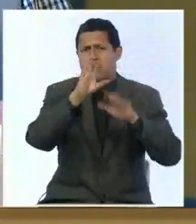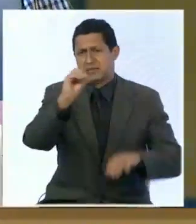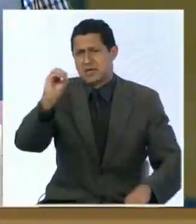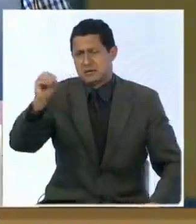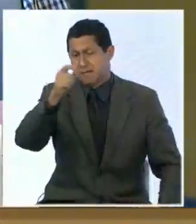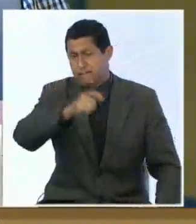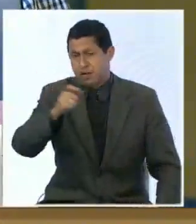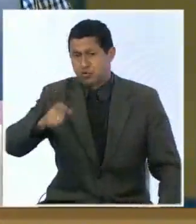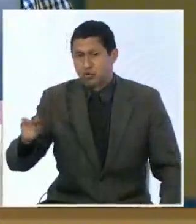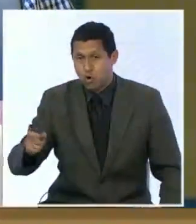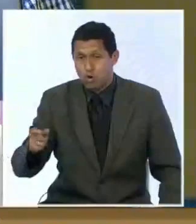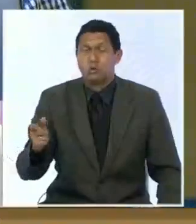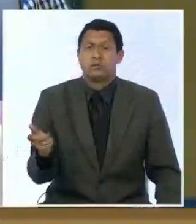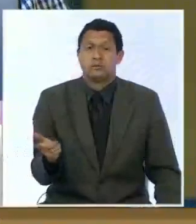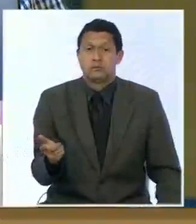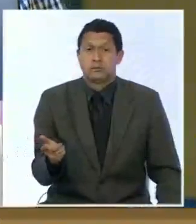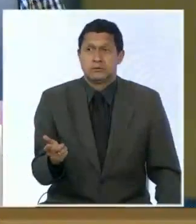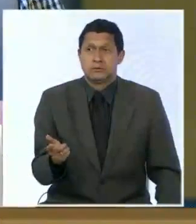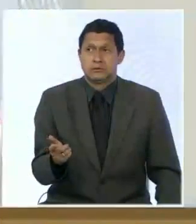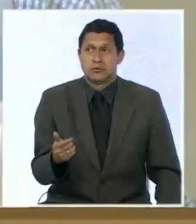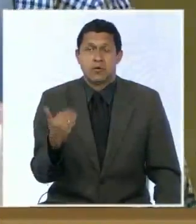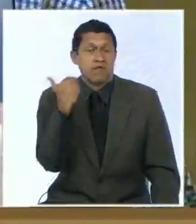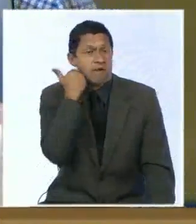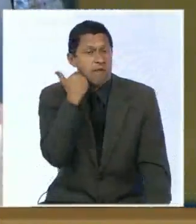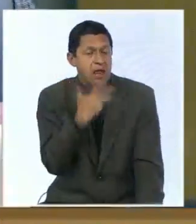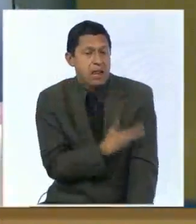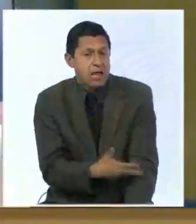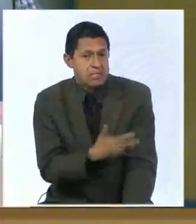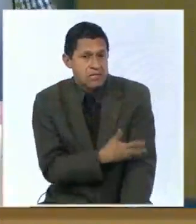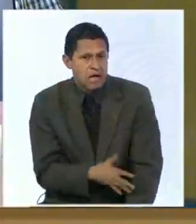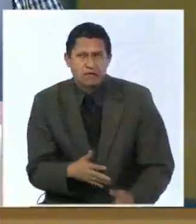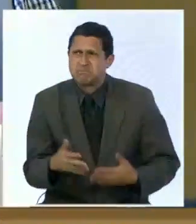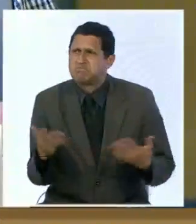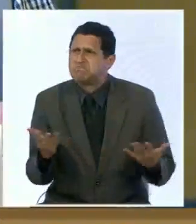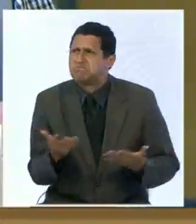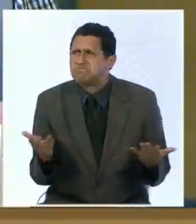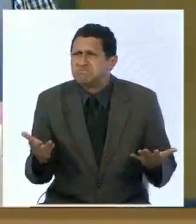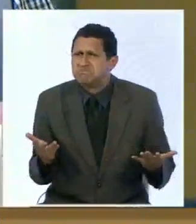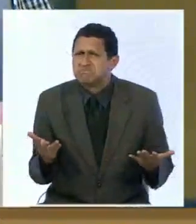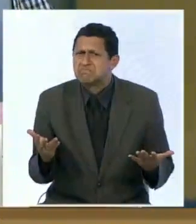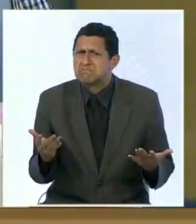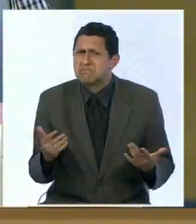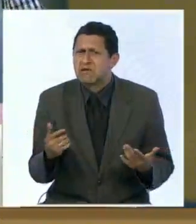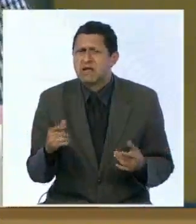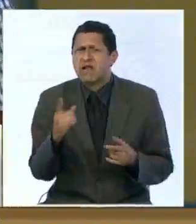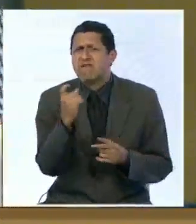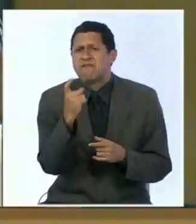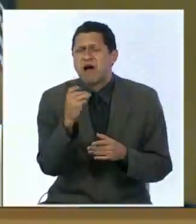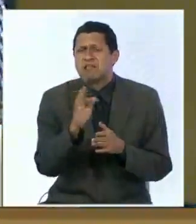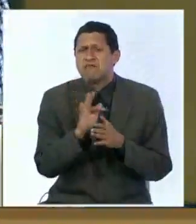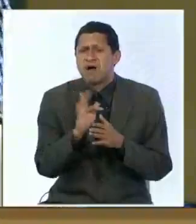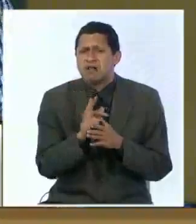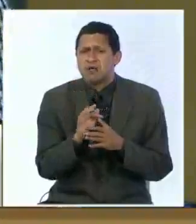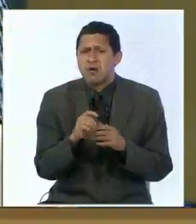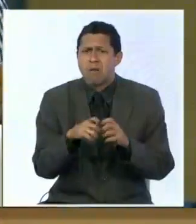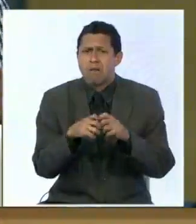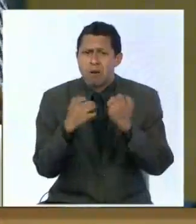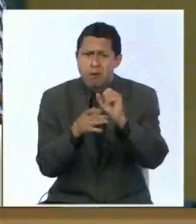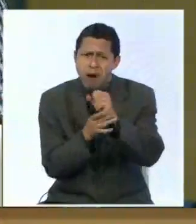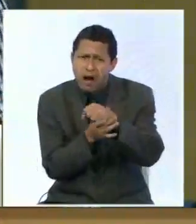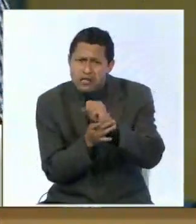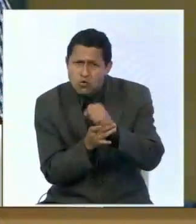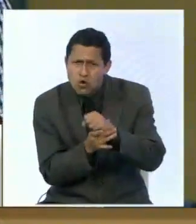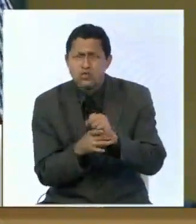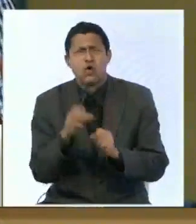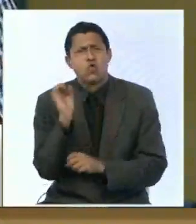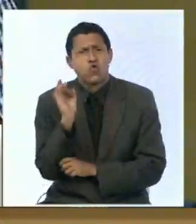con hemofilia la consecuencia del uso de factores daño articular y